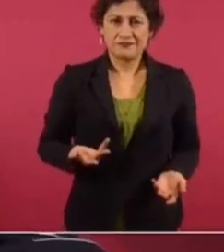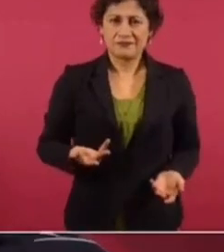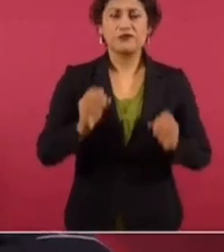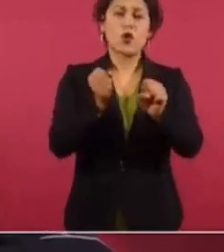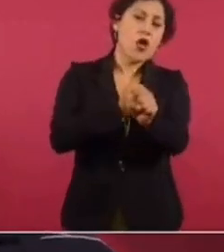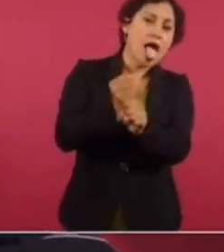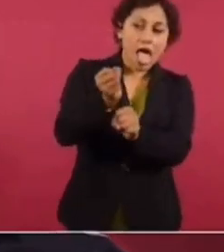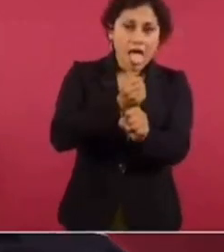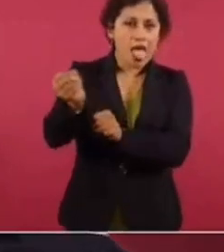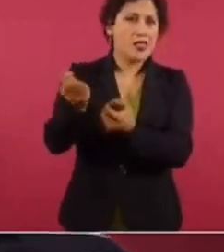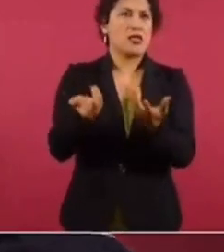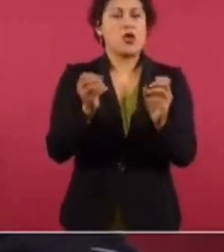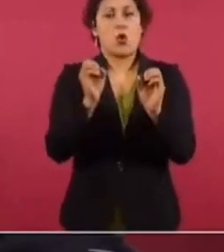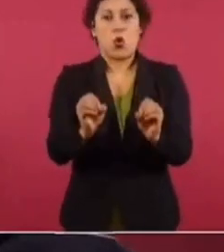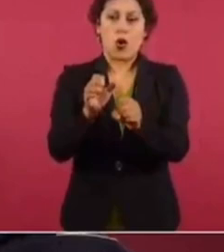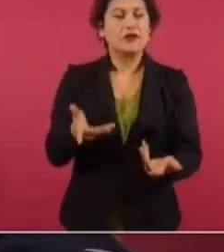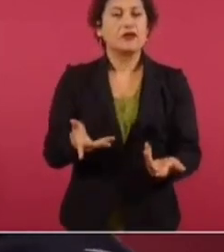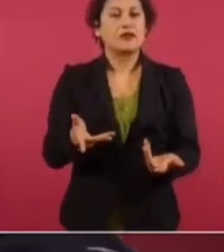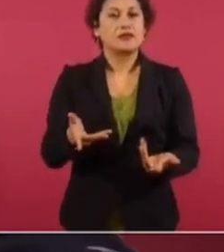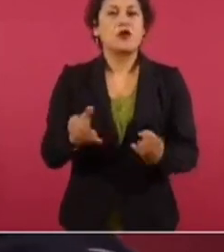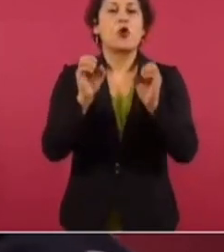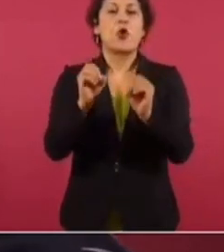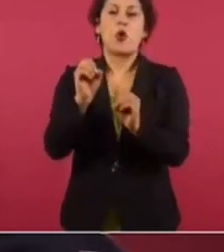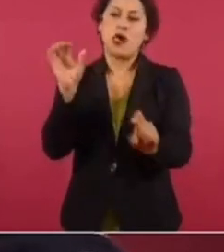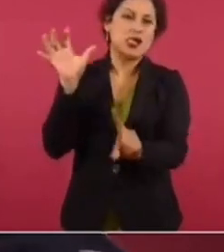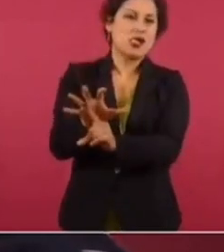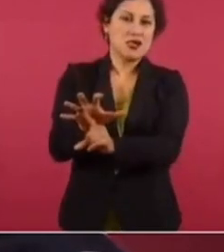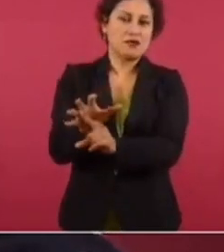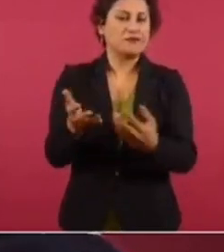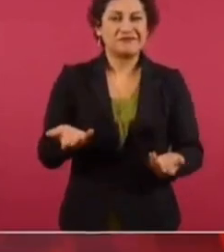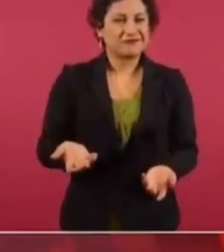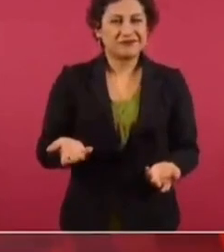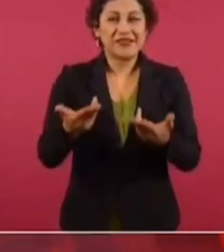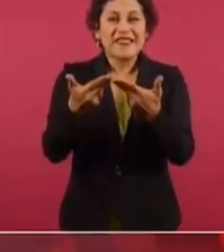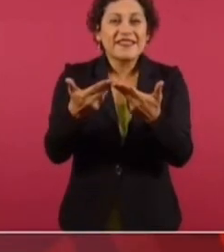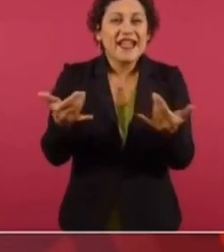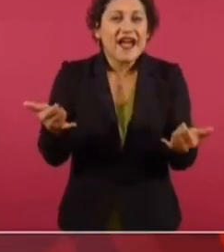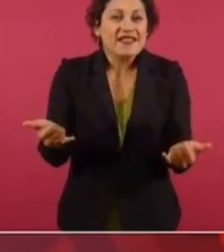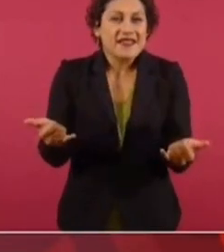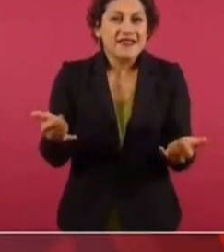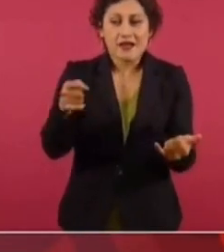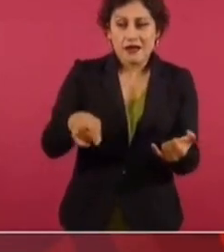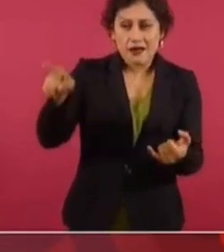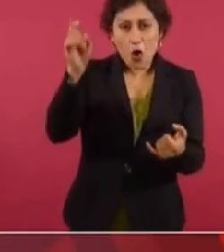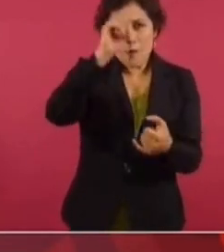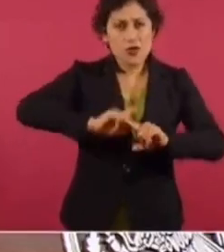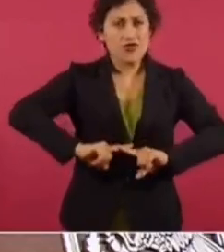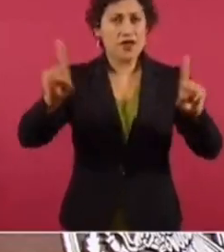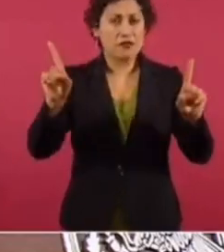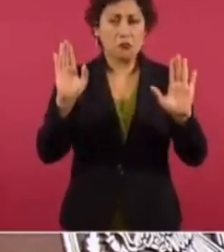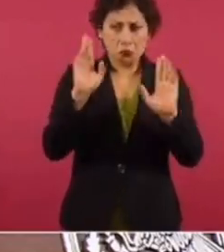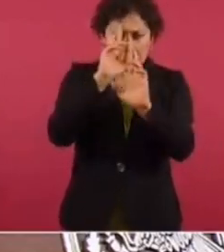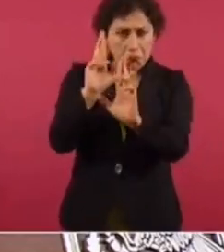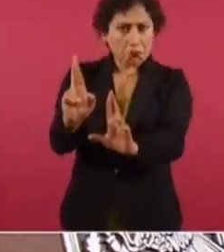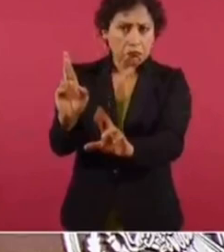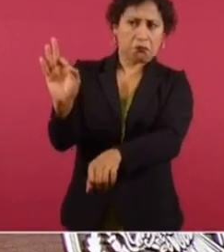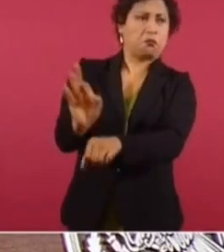torturas, ni represión, ni persecución para nadie. Derecho a disentir garantizado a todos.